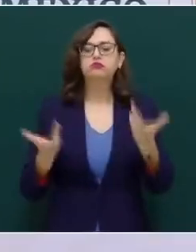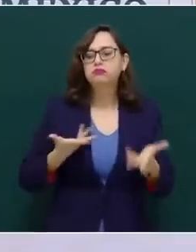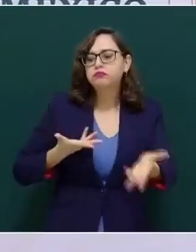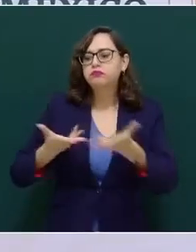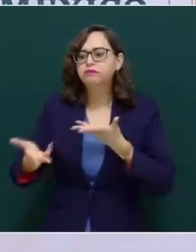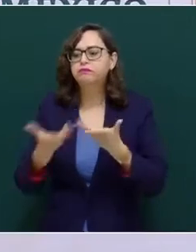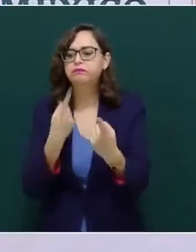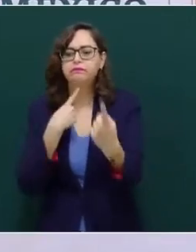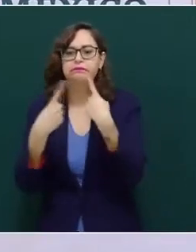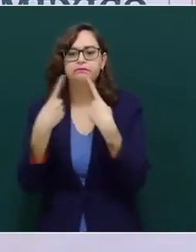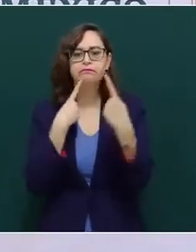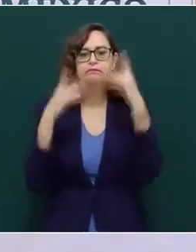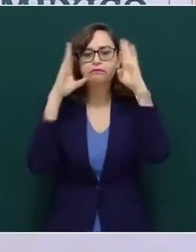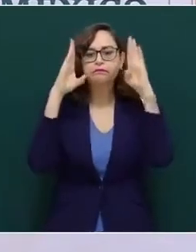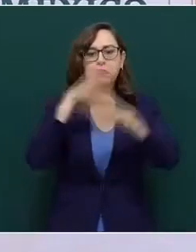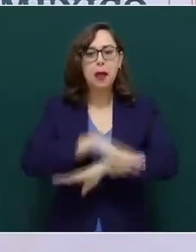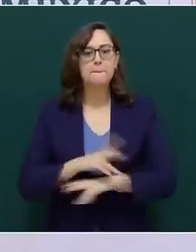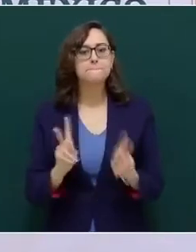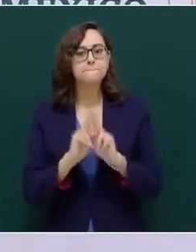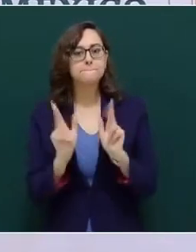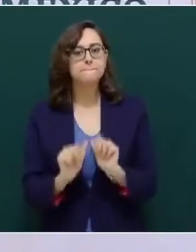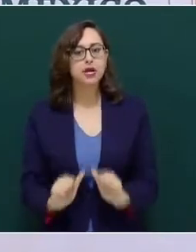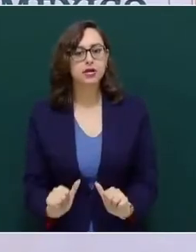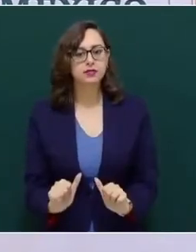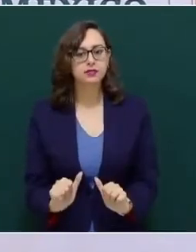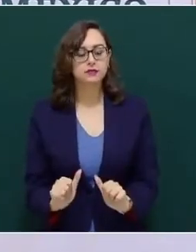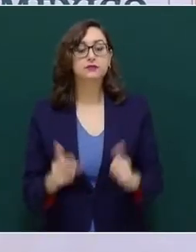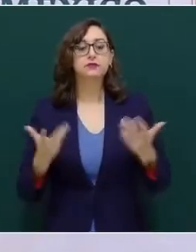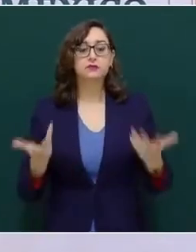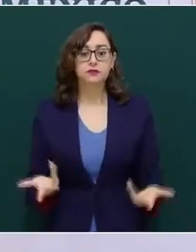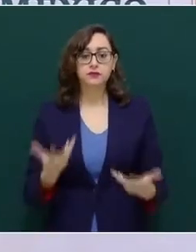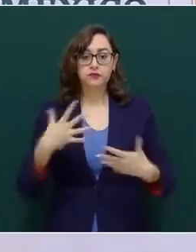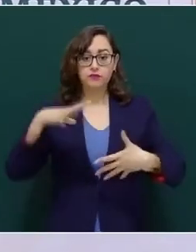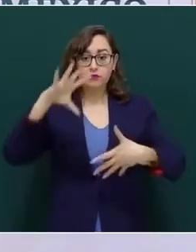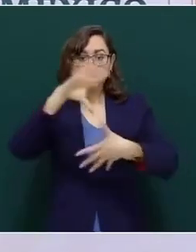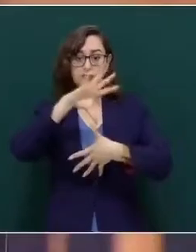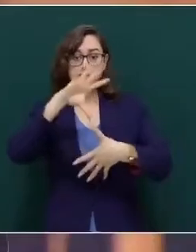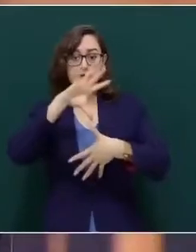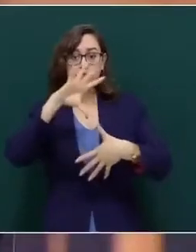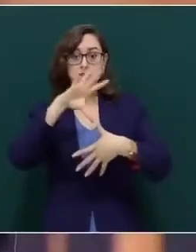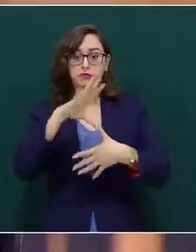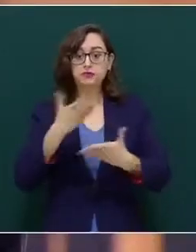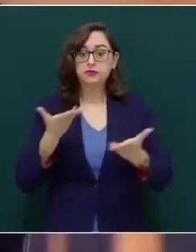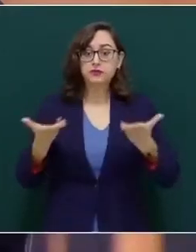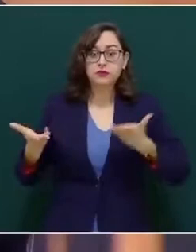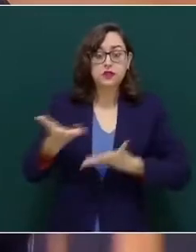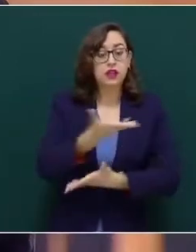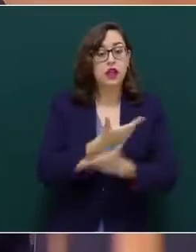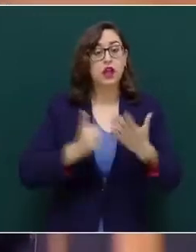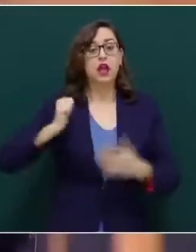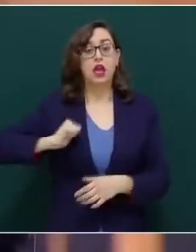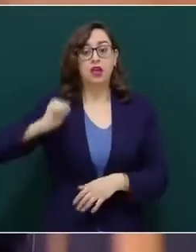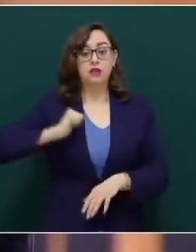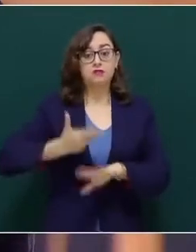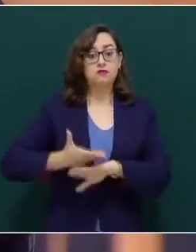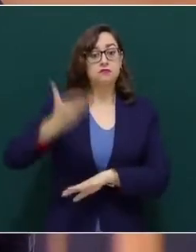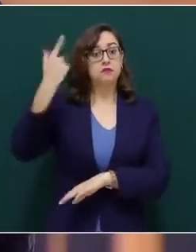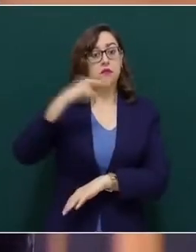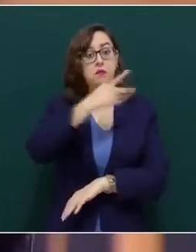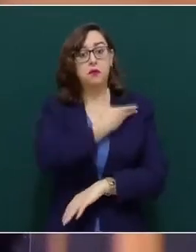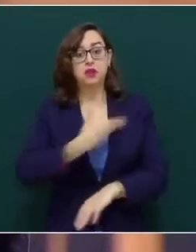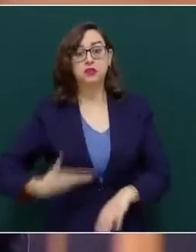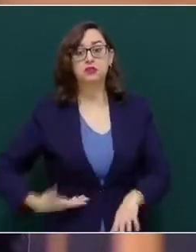continente una relación bajo la premisa de George Washington, según la cual